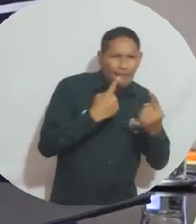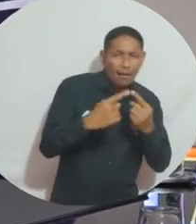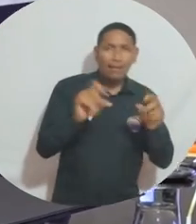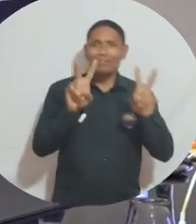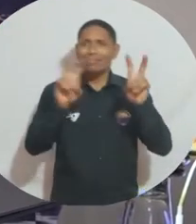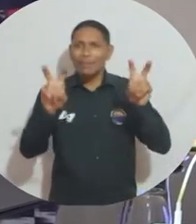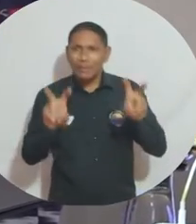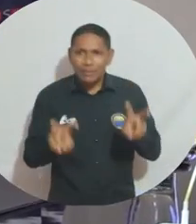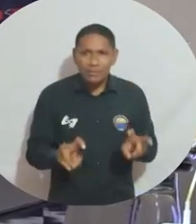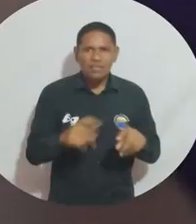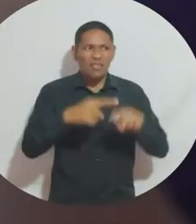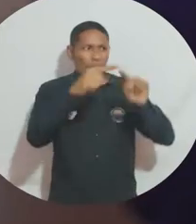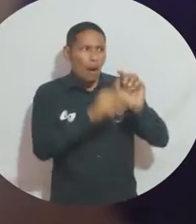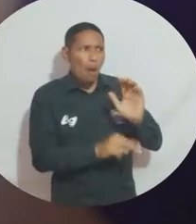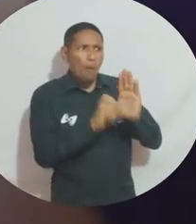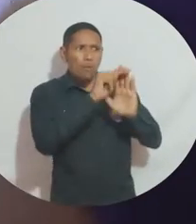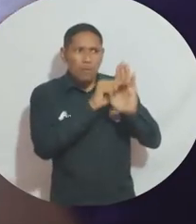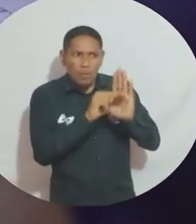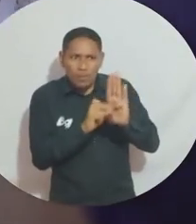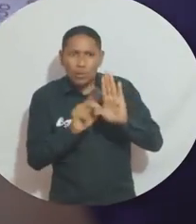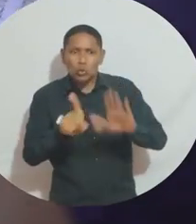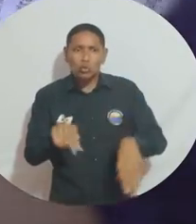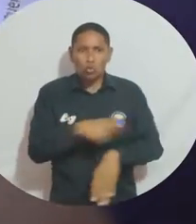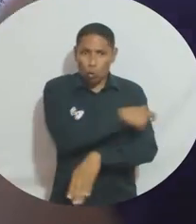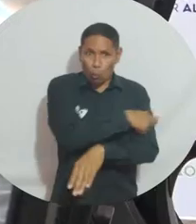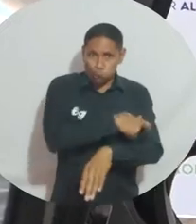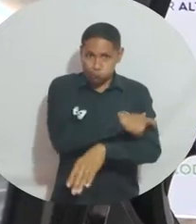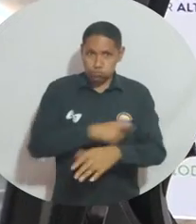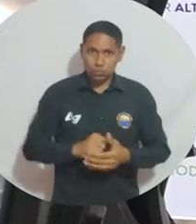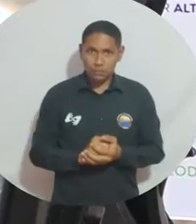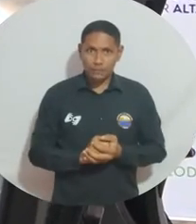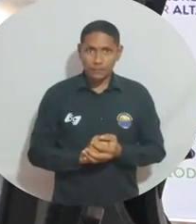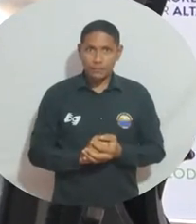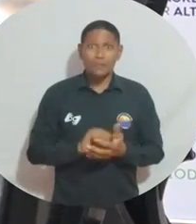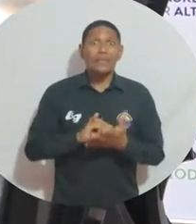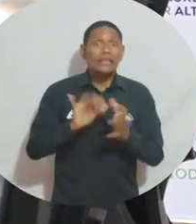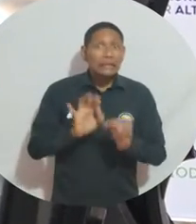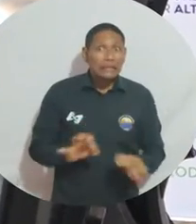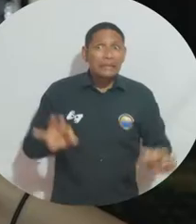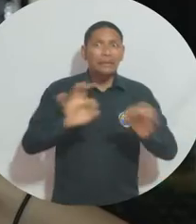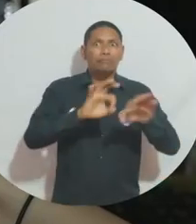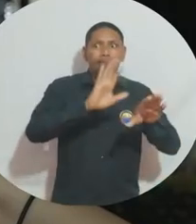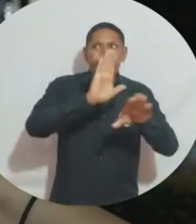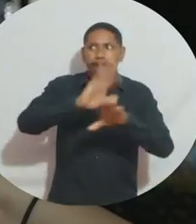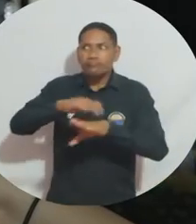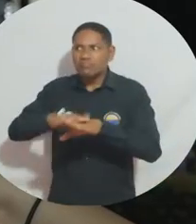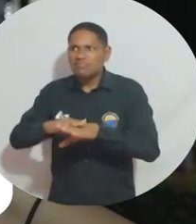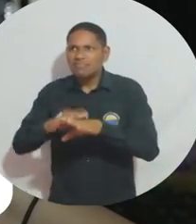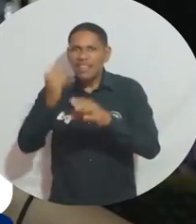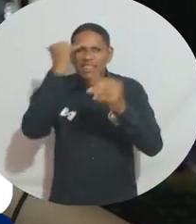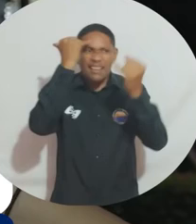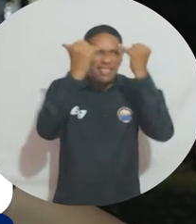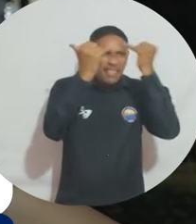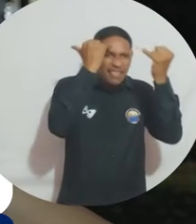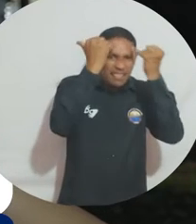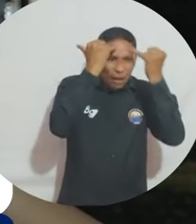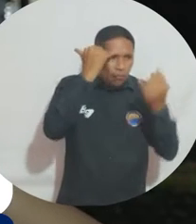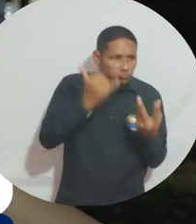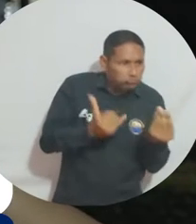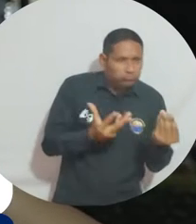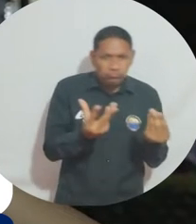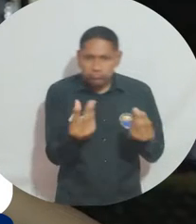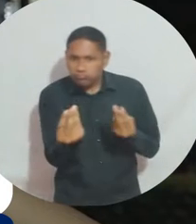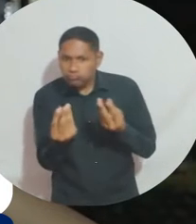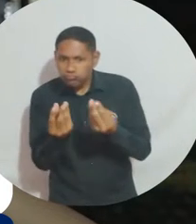en el que se dialogaron temas claves sobre la reglamentación que cobija el Comité. Precisamente queremos llevar pues todas las ideas de cada